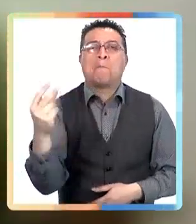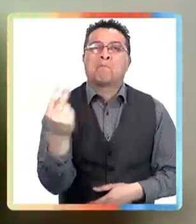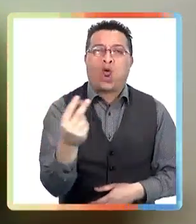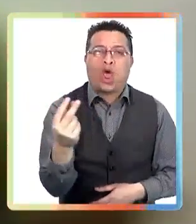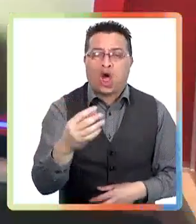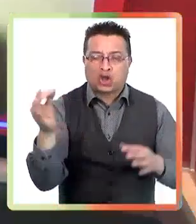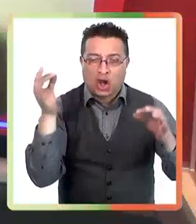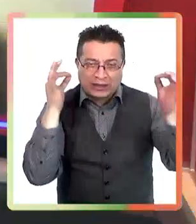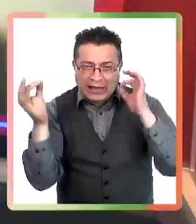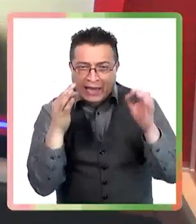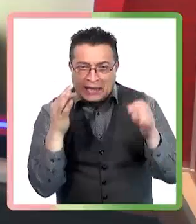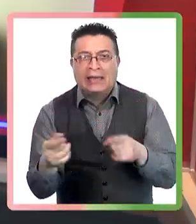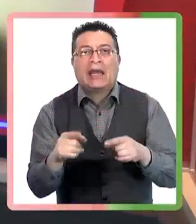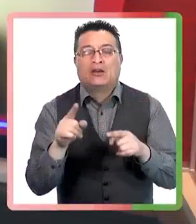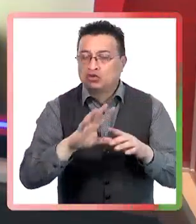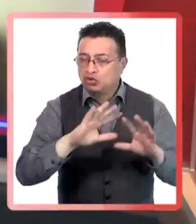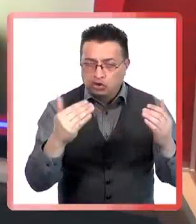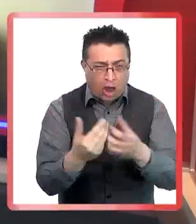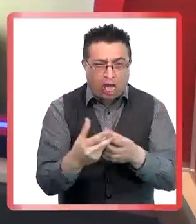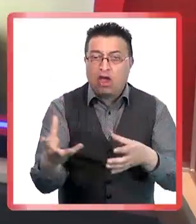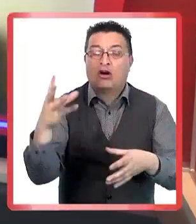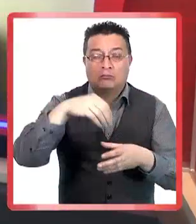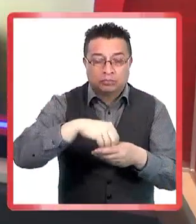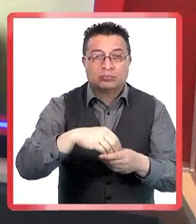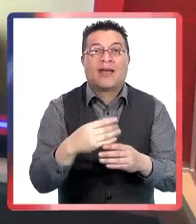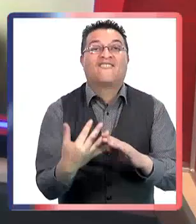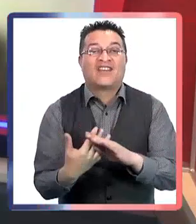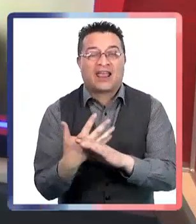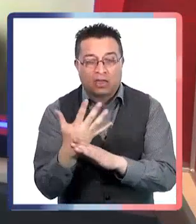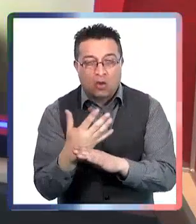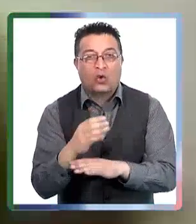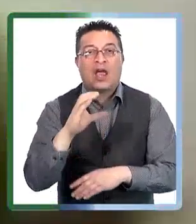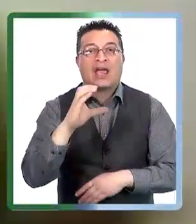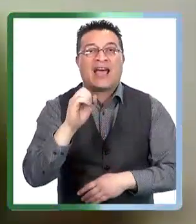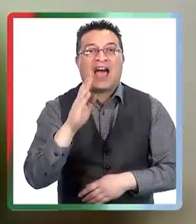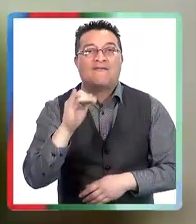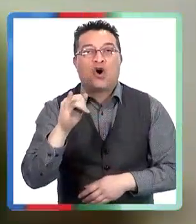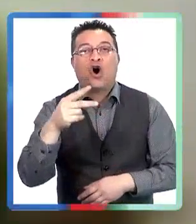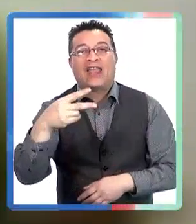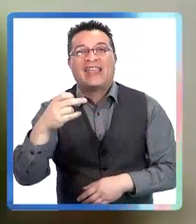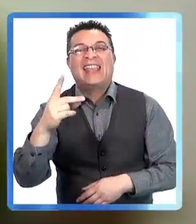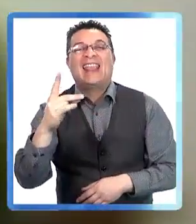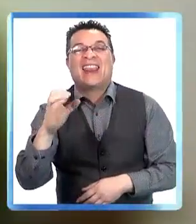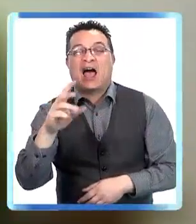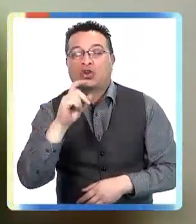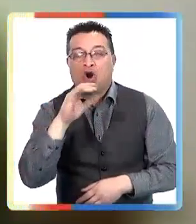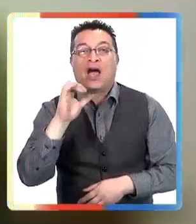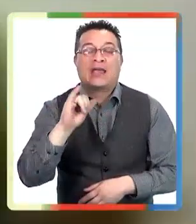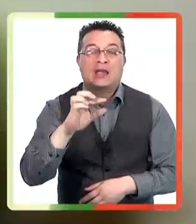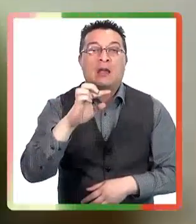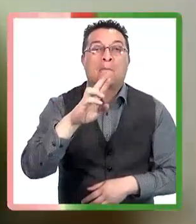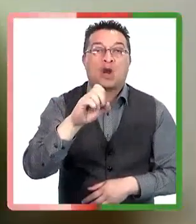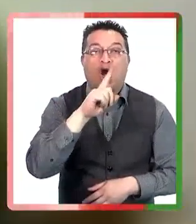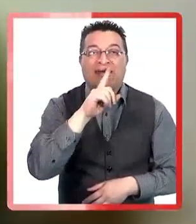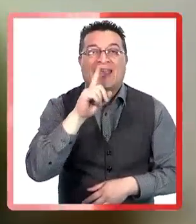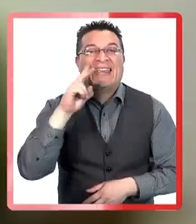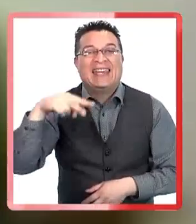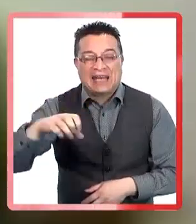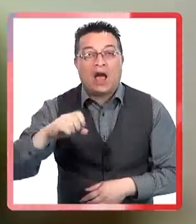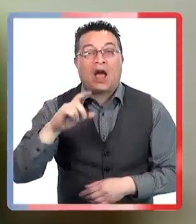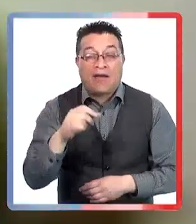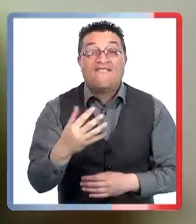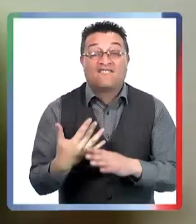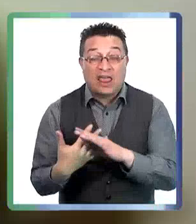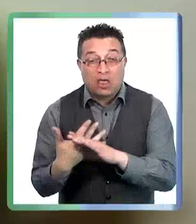rienda. Todo eso incluye, si ustedes se fijan, verduras, carbohidratos y proteínas. Ofrecer ensaladas crudas